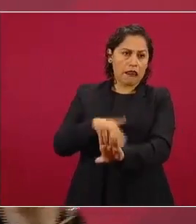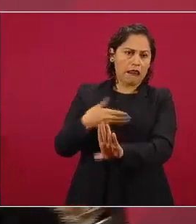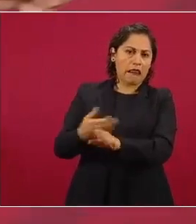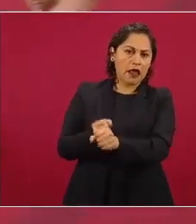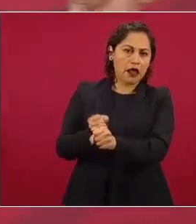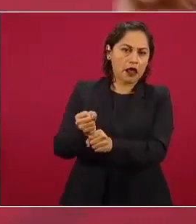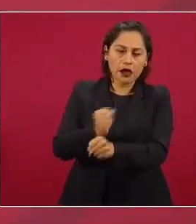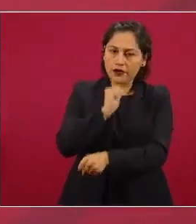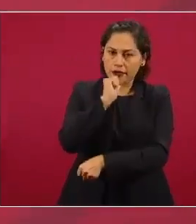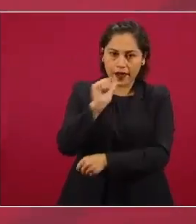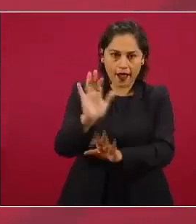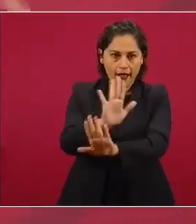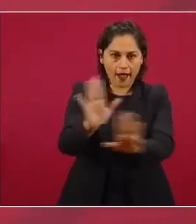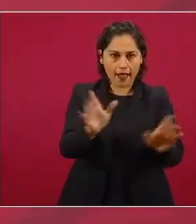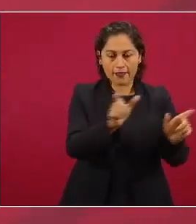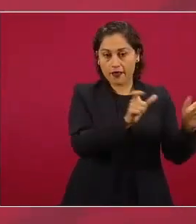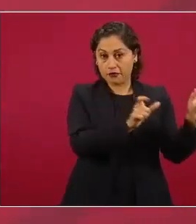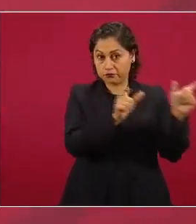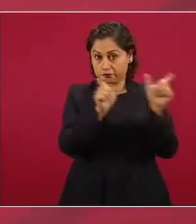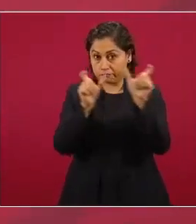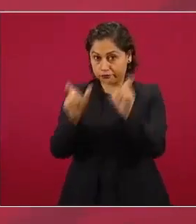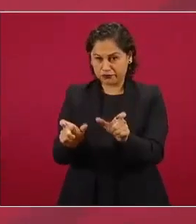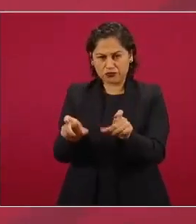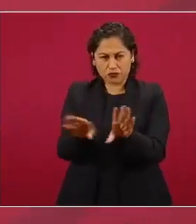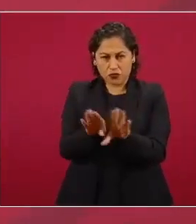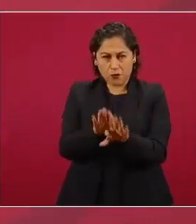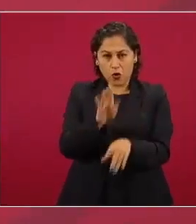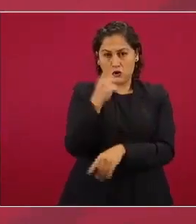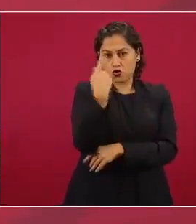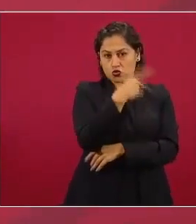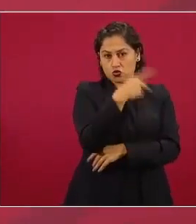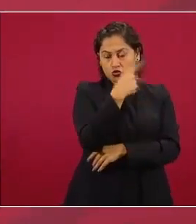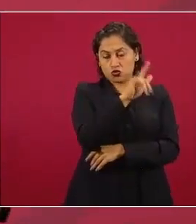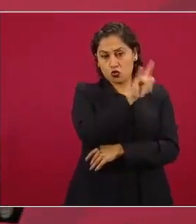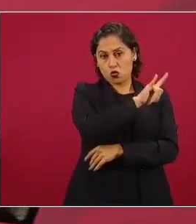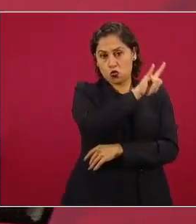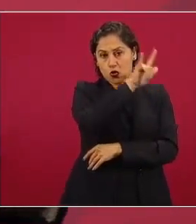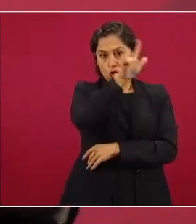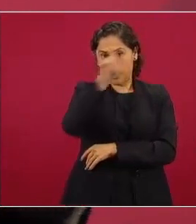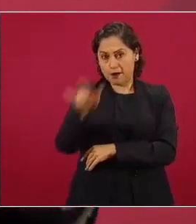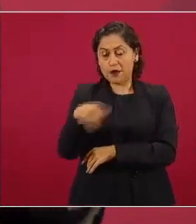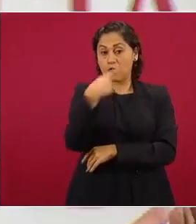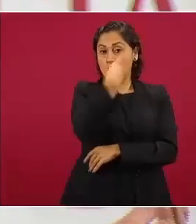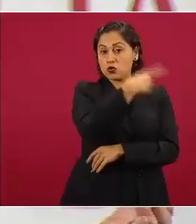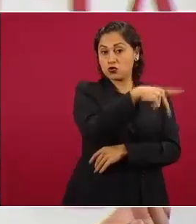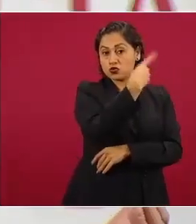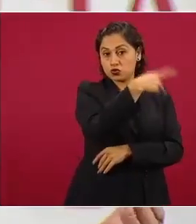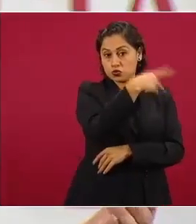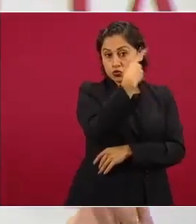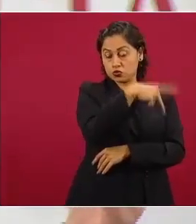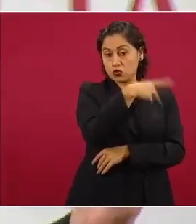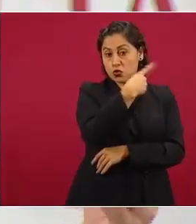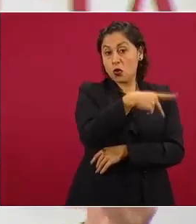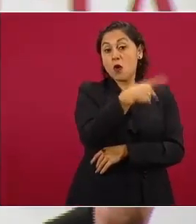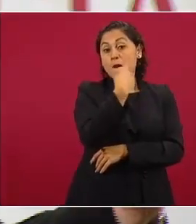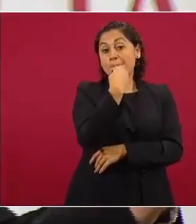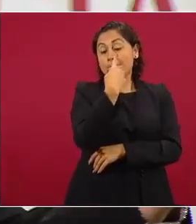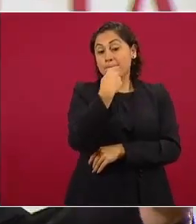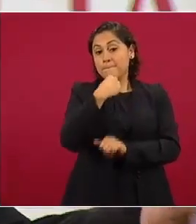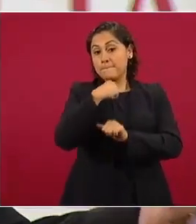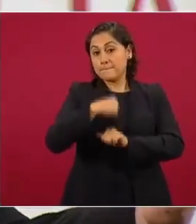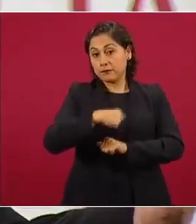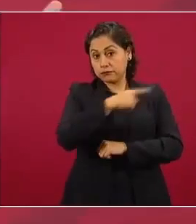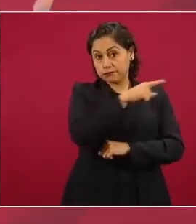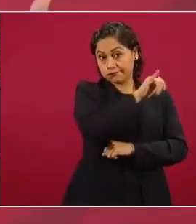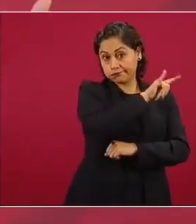sea trasladado a México en un avión se entiende del servicio de Marshalls de Estados Unidos y se ponga a